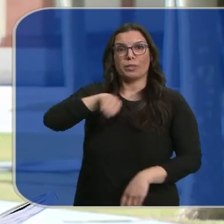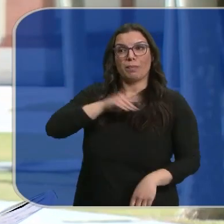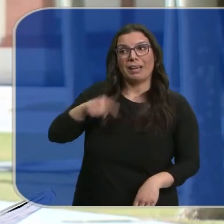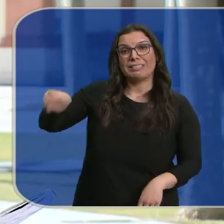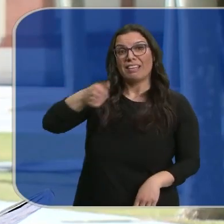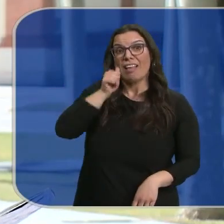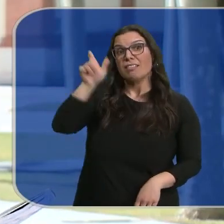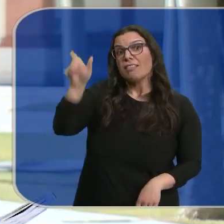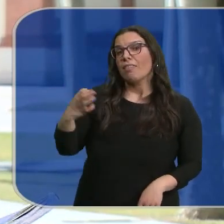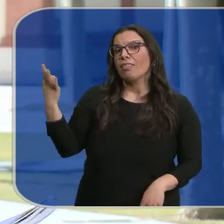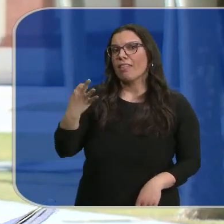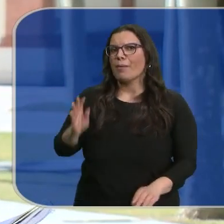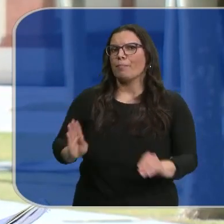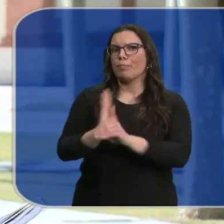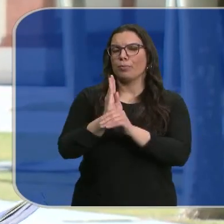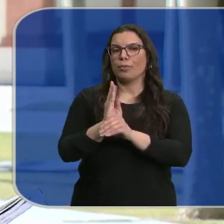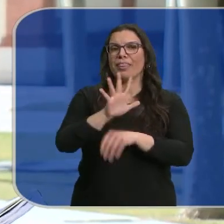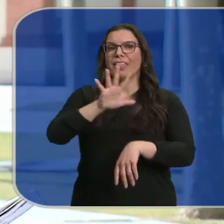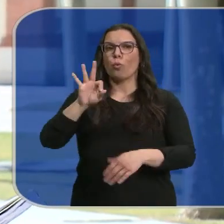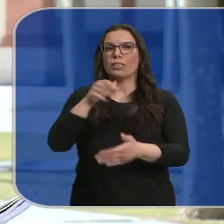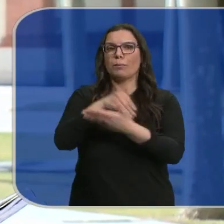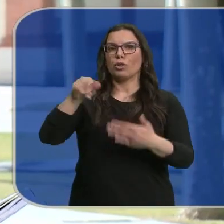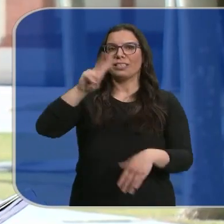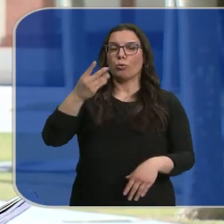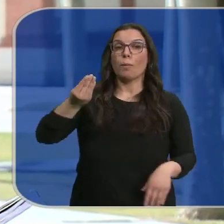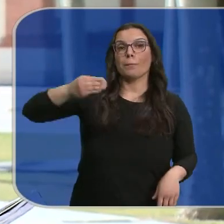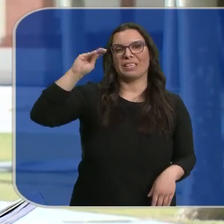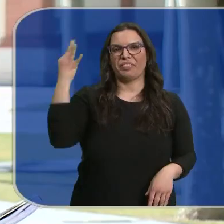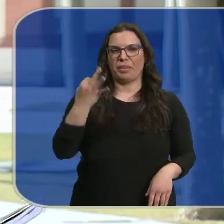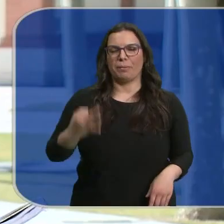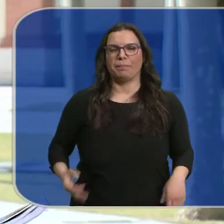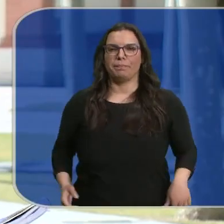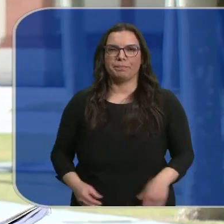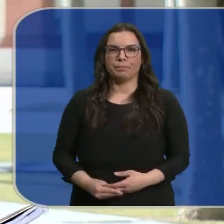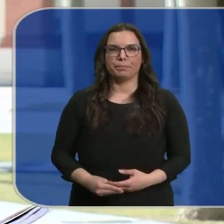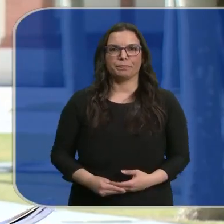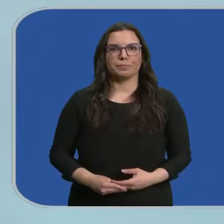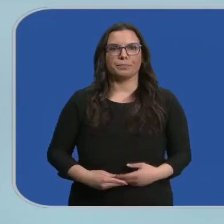de Pedro Sánchez que invierta otros 50 millones de euros más.